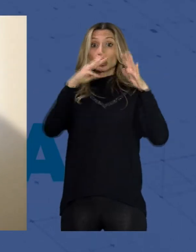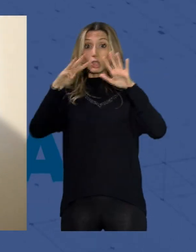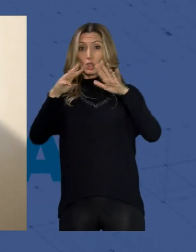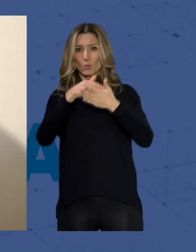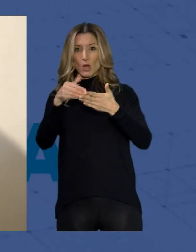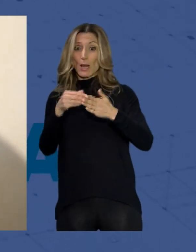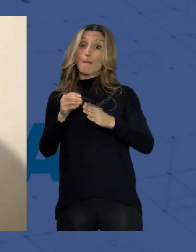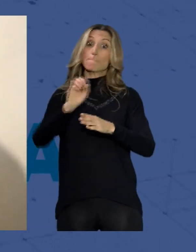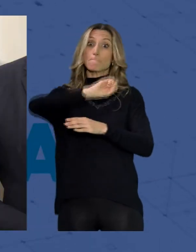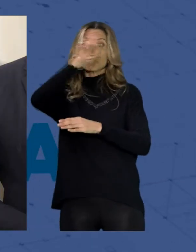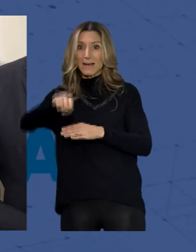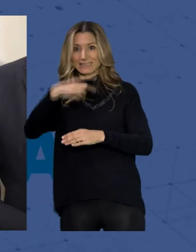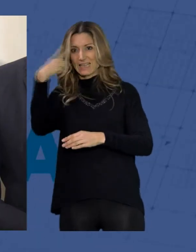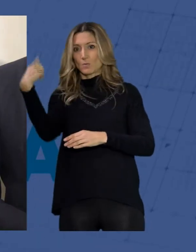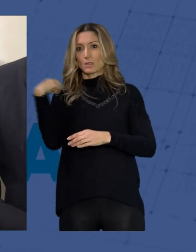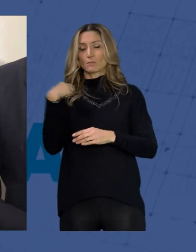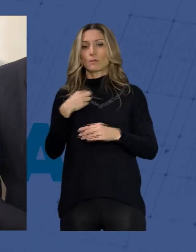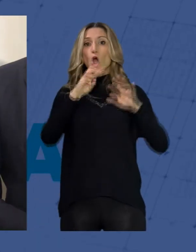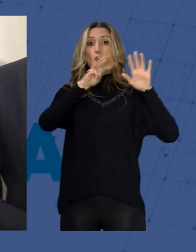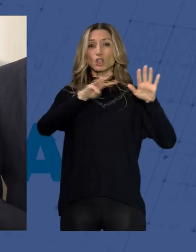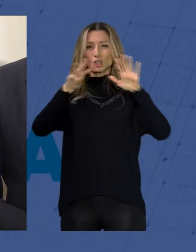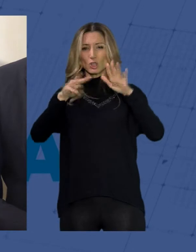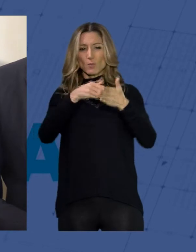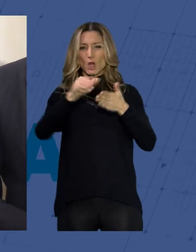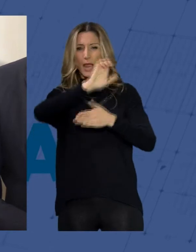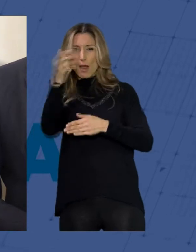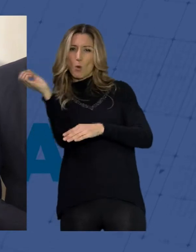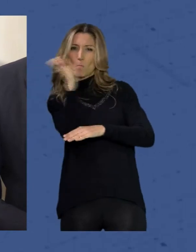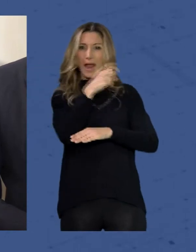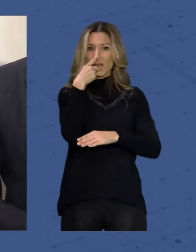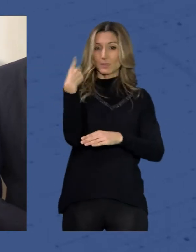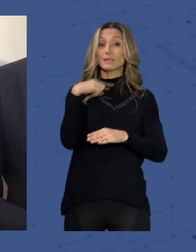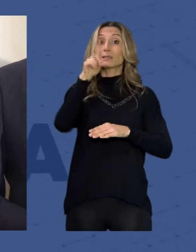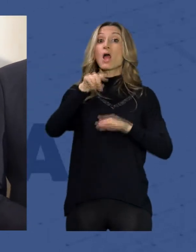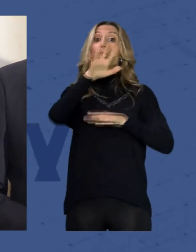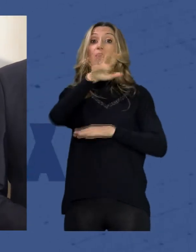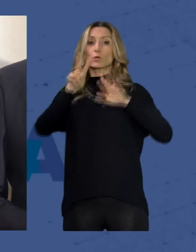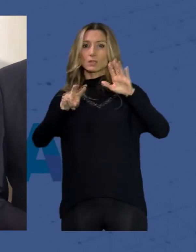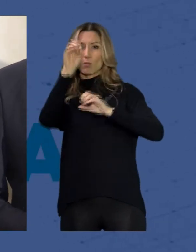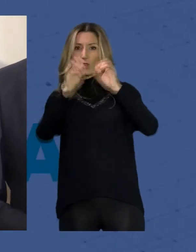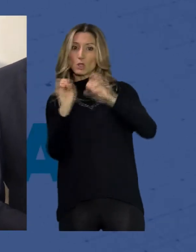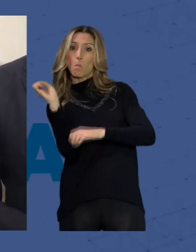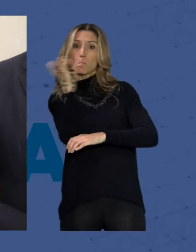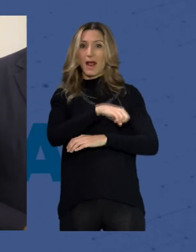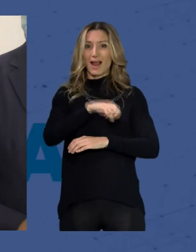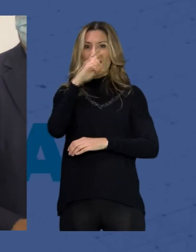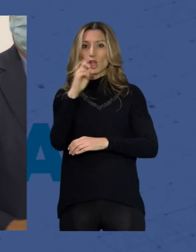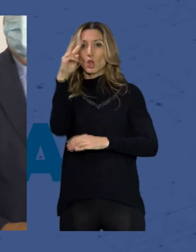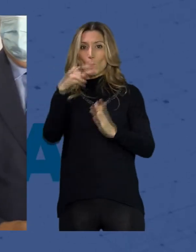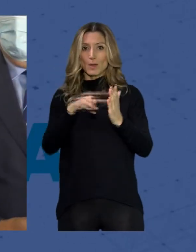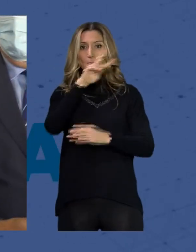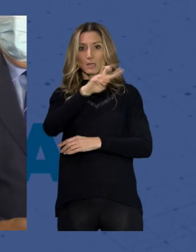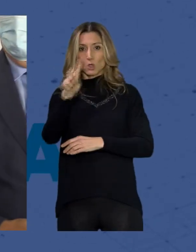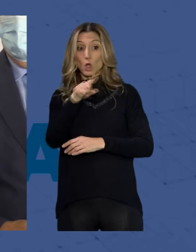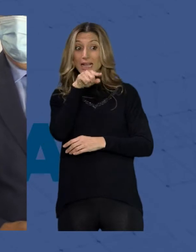presente ejercicio 88 millones de euros más y un 57% más que en 2021 esas son las cifras